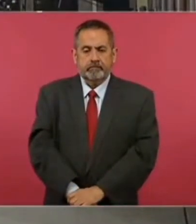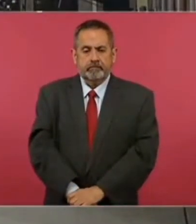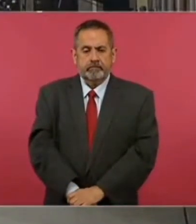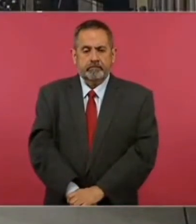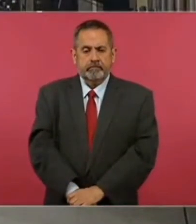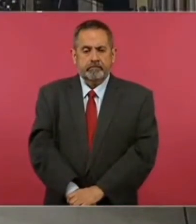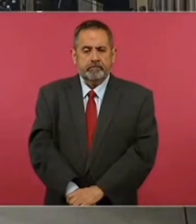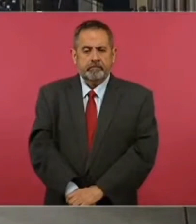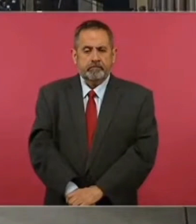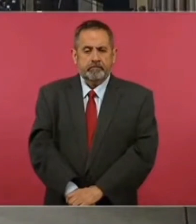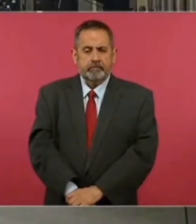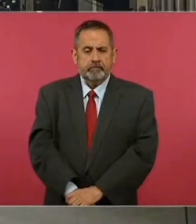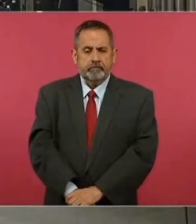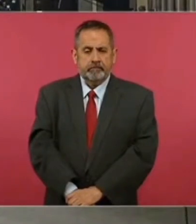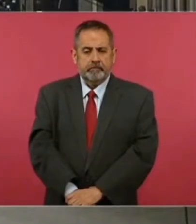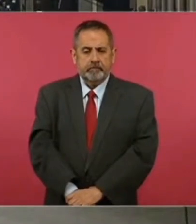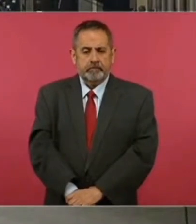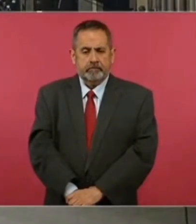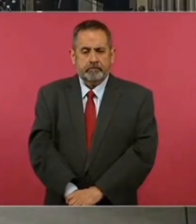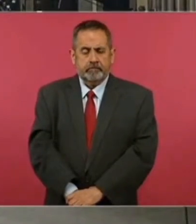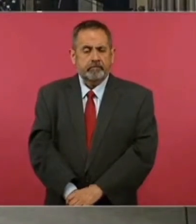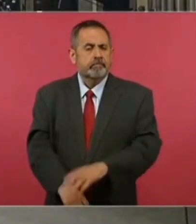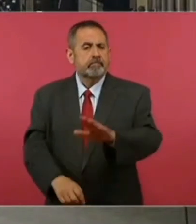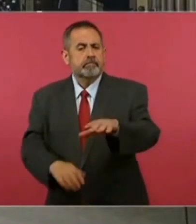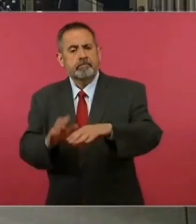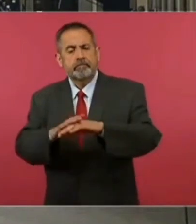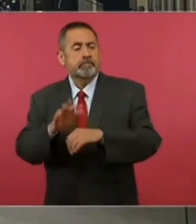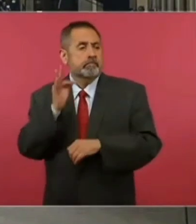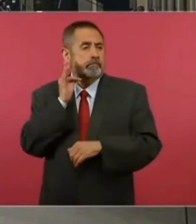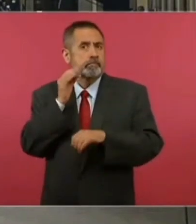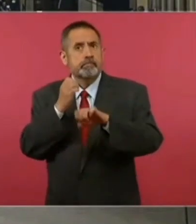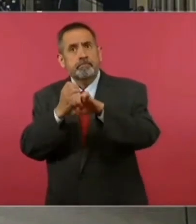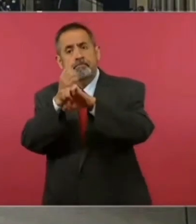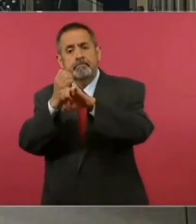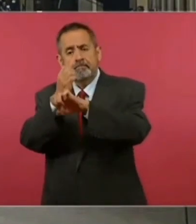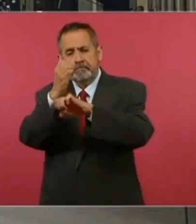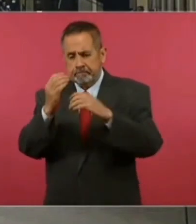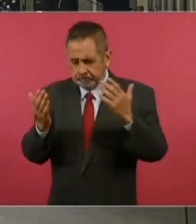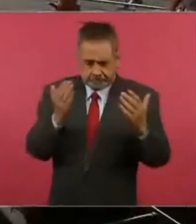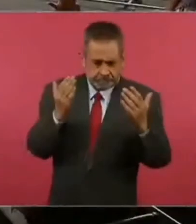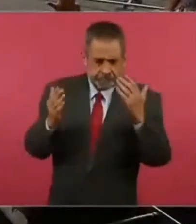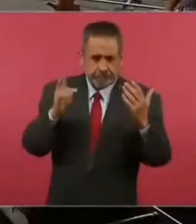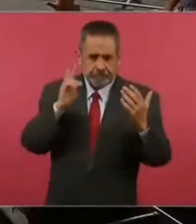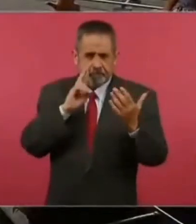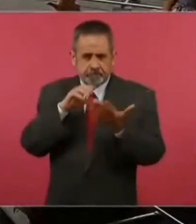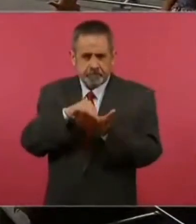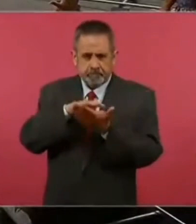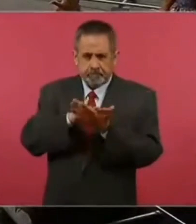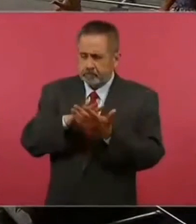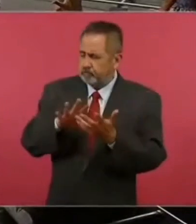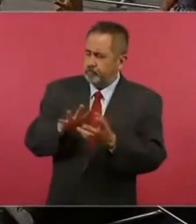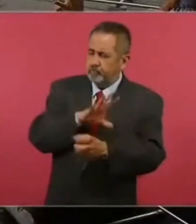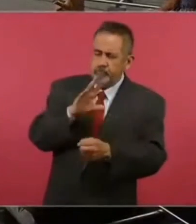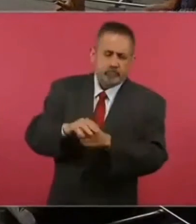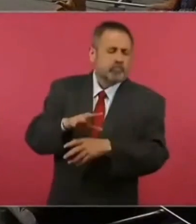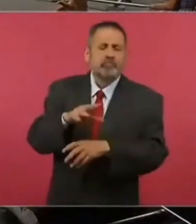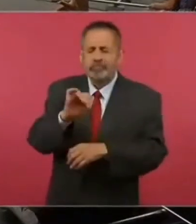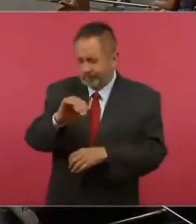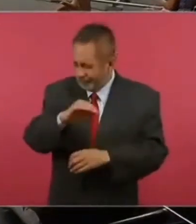con lo que informan las fiscalías estatales entonces están checando esos datos que reportan todos